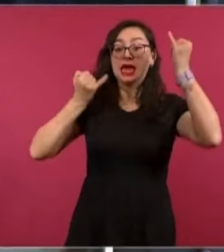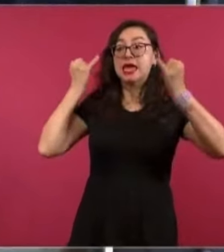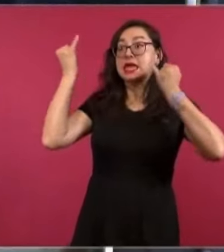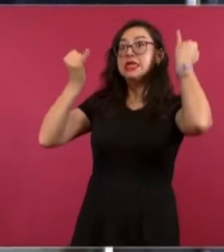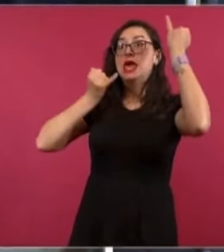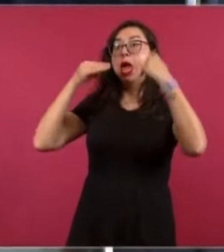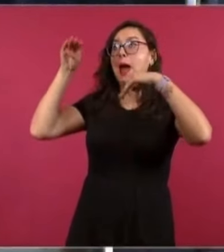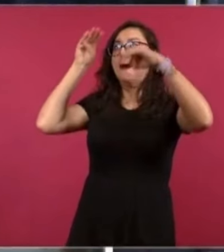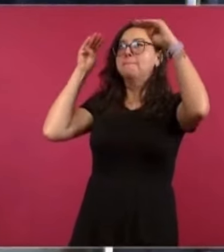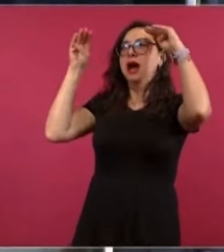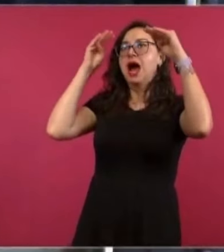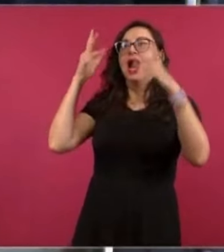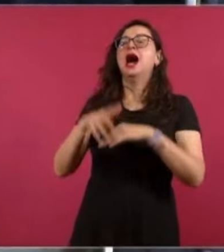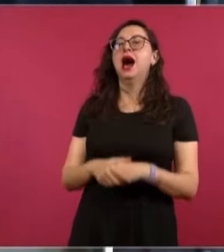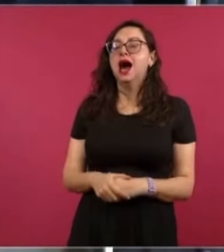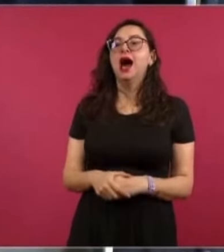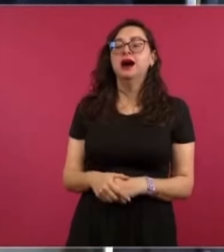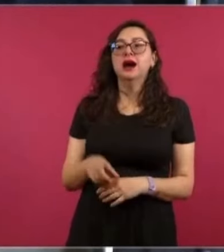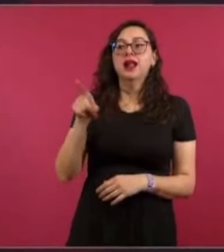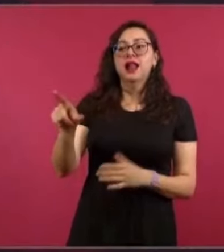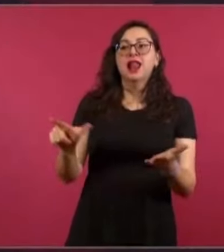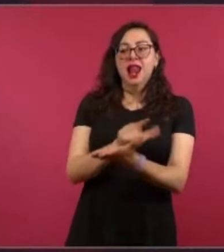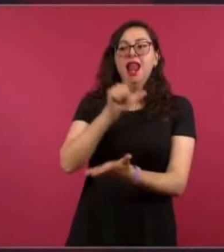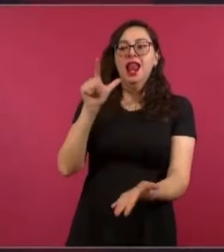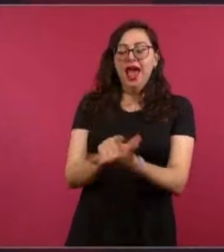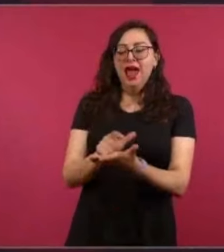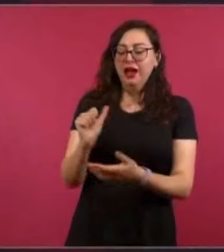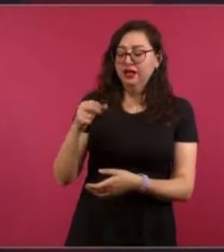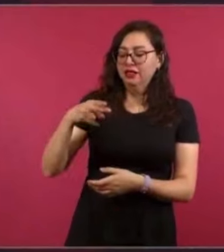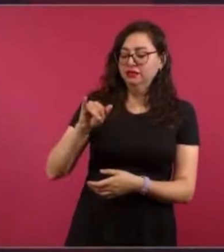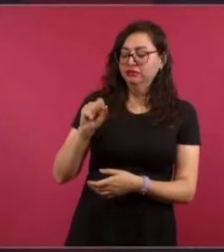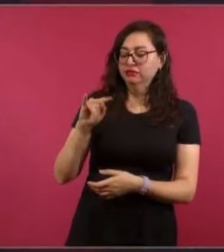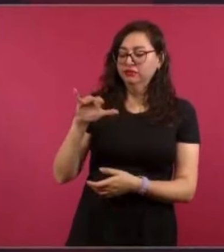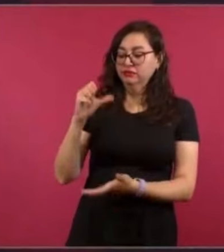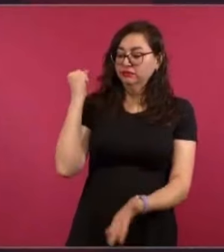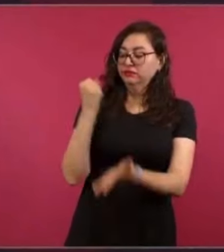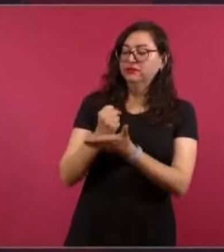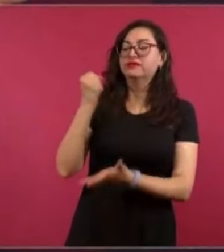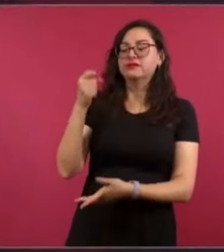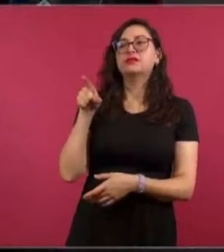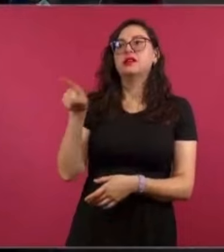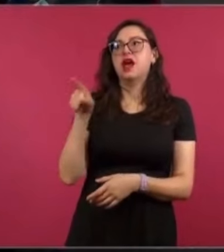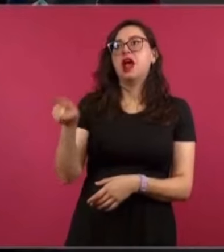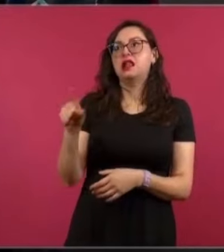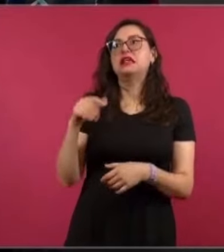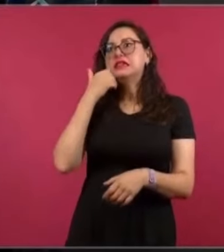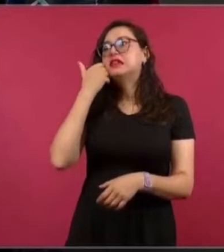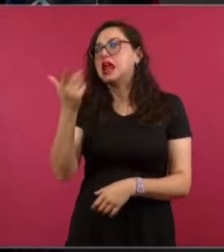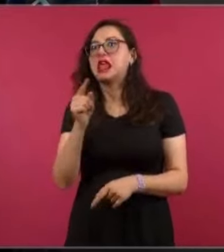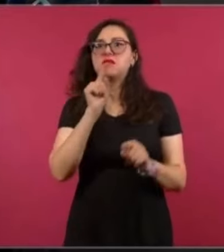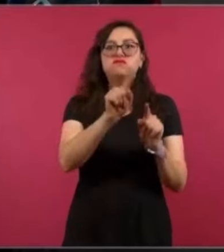actuar de manera autoritaria y liberar a